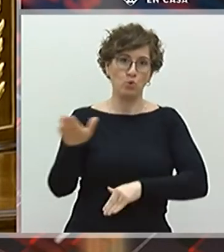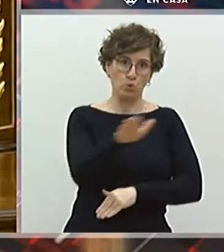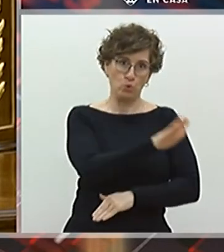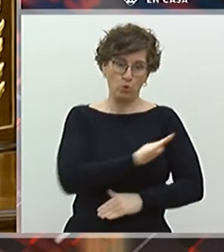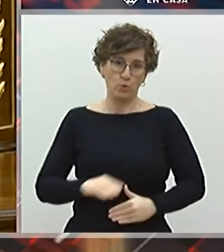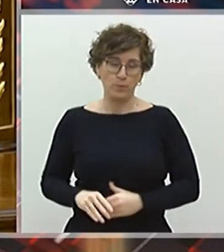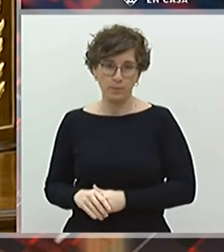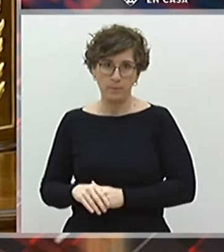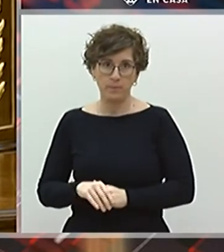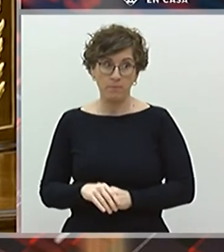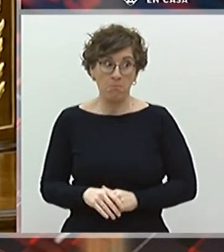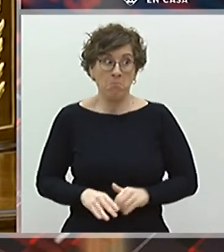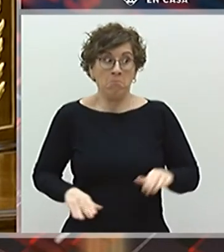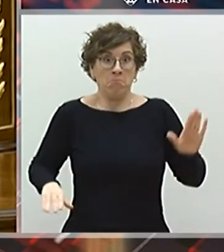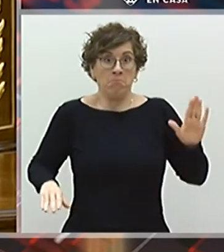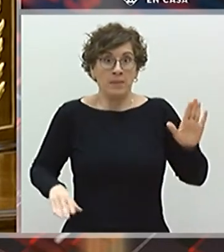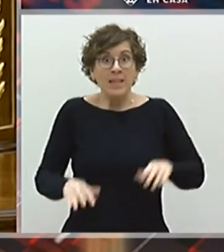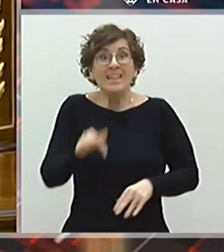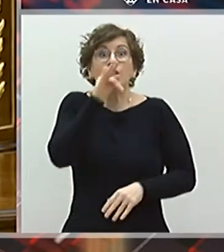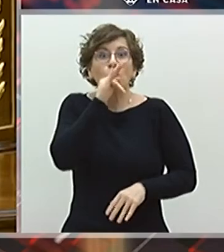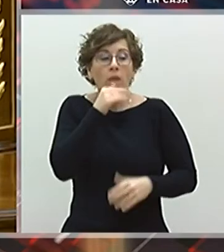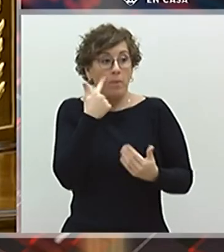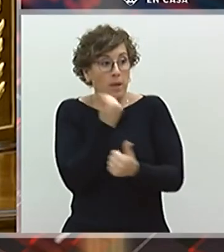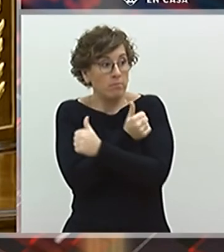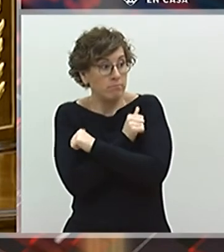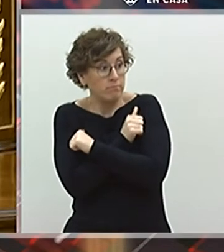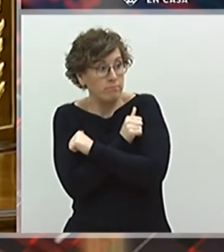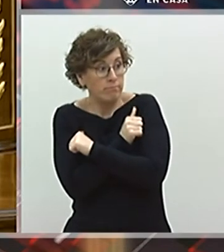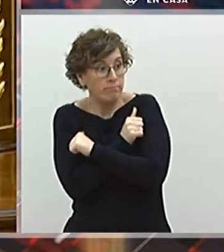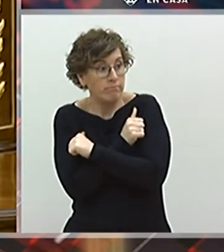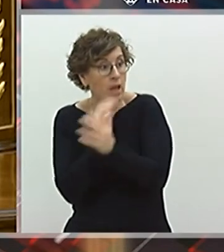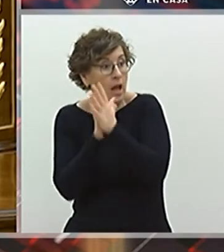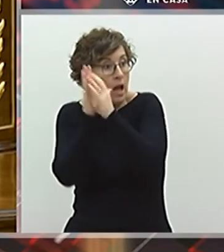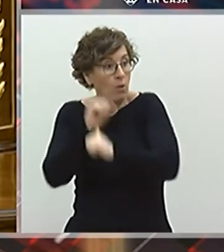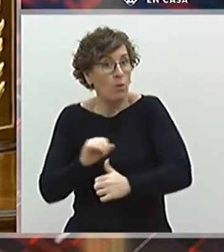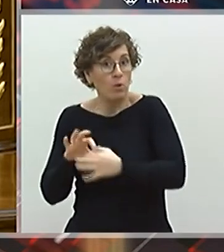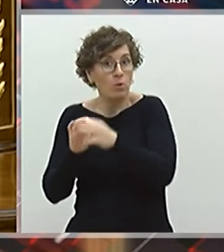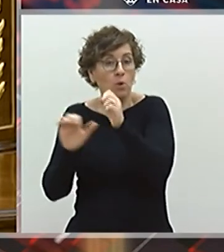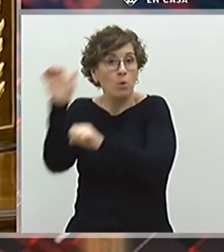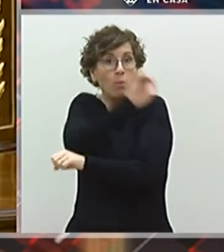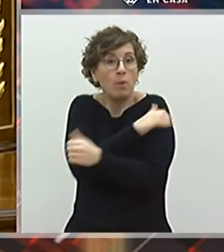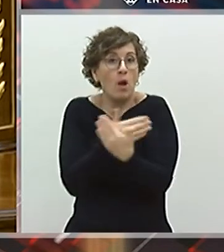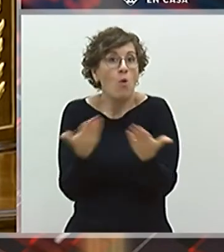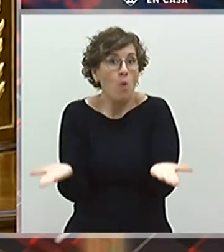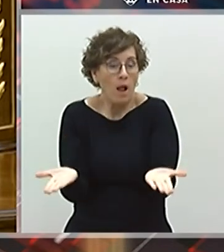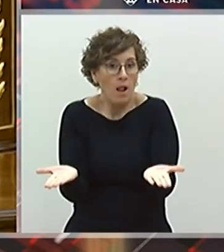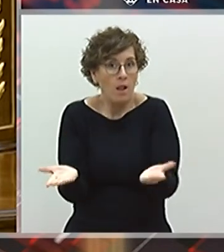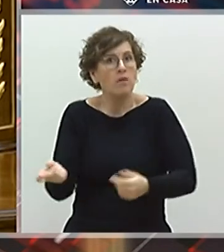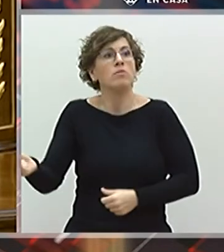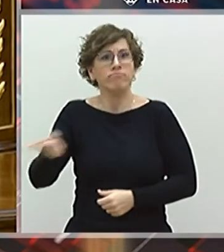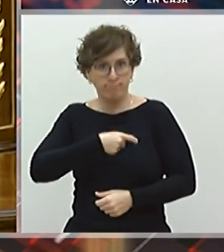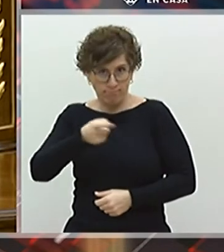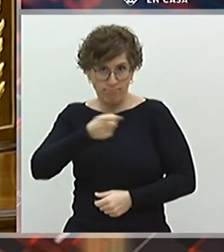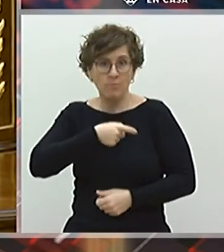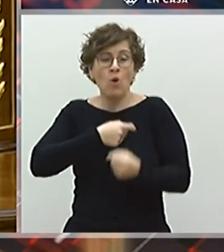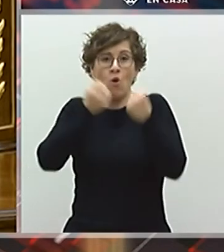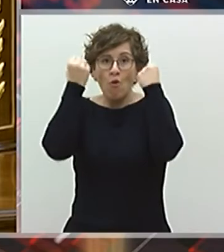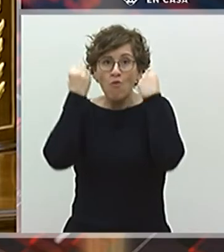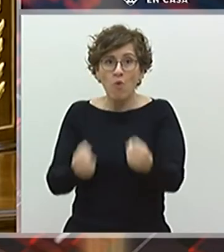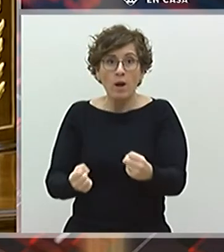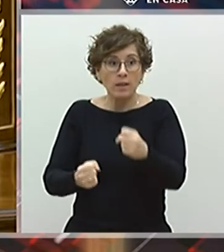Y todavía estamos a la espera del acuerdo que van a tener ustedes en la Unión Europea con el pánico que puede suponer un